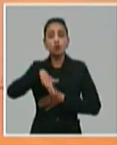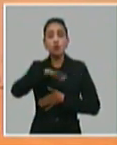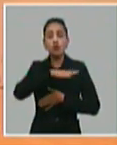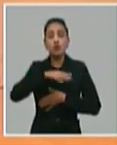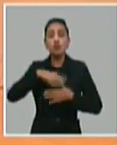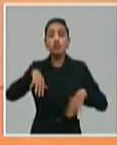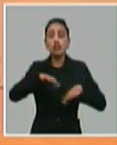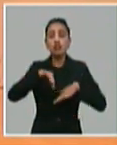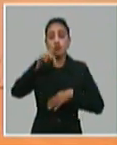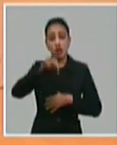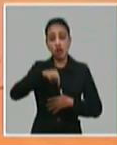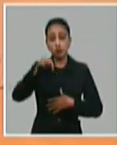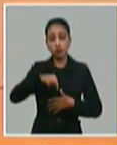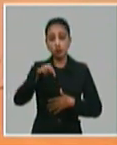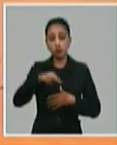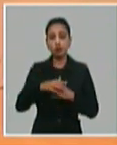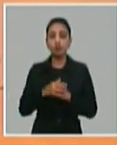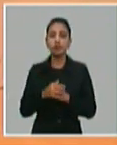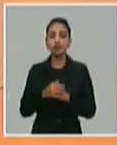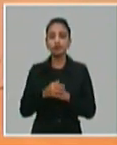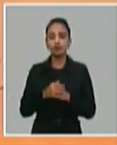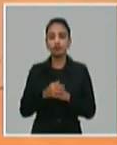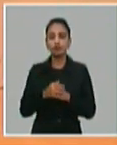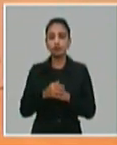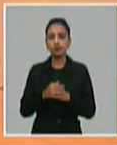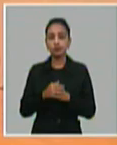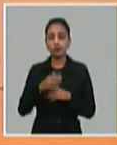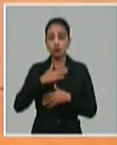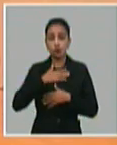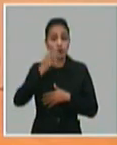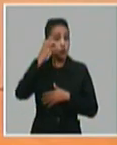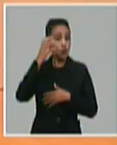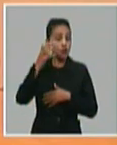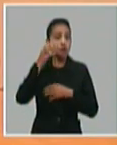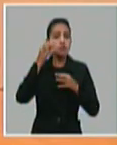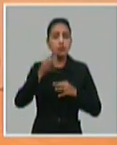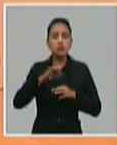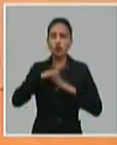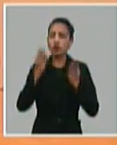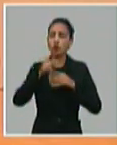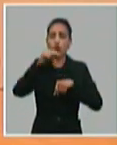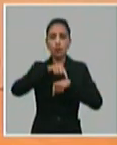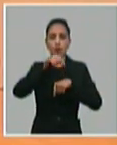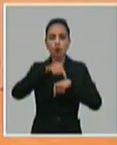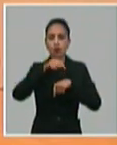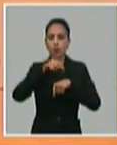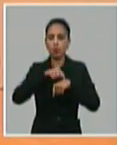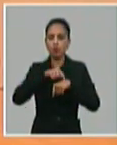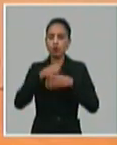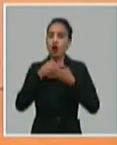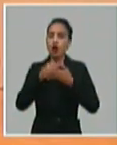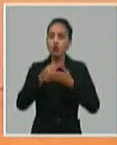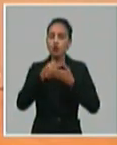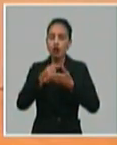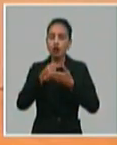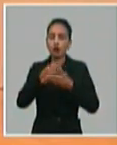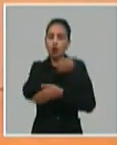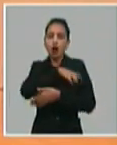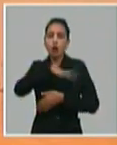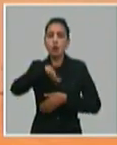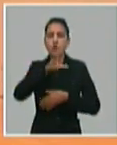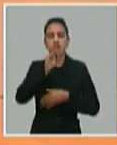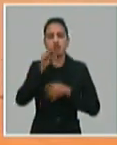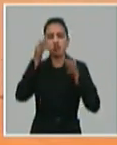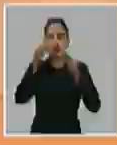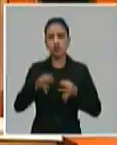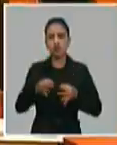situación actual y que el gobierno estará en todo momento al lado de nuestro pueblo con la verdad por delante.